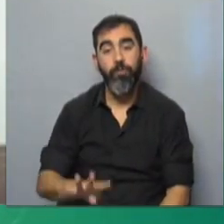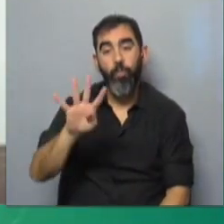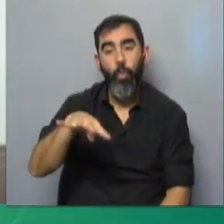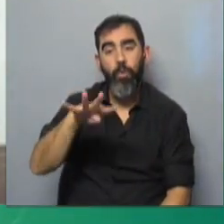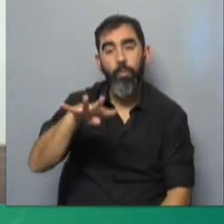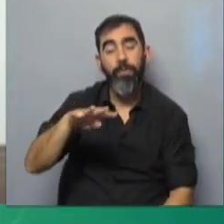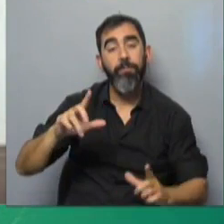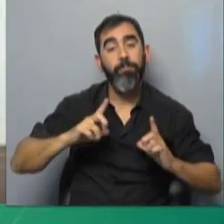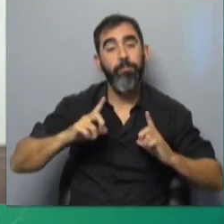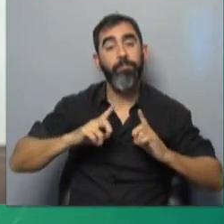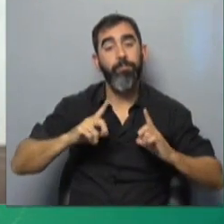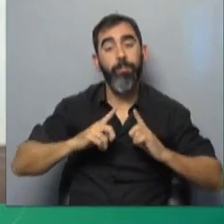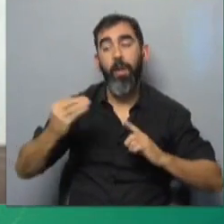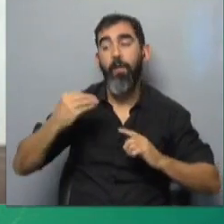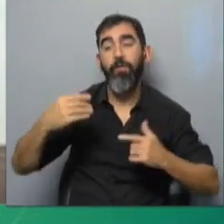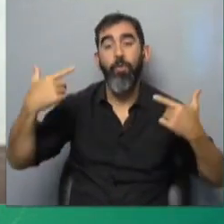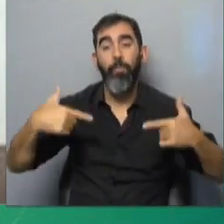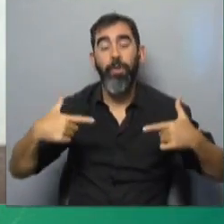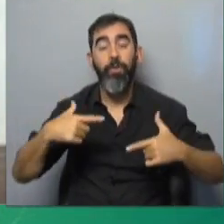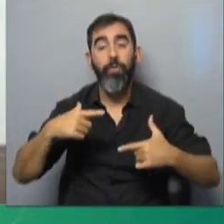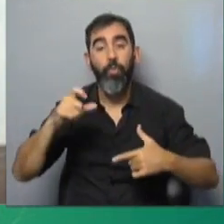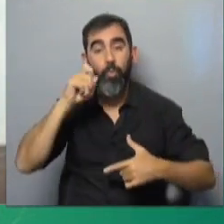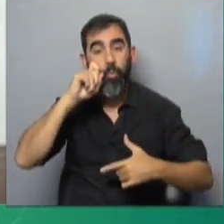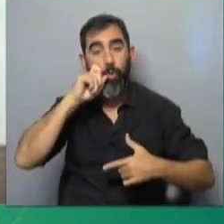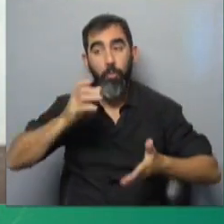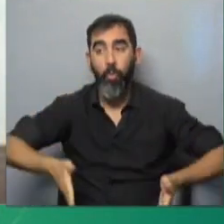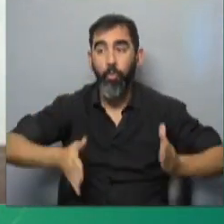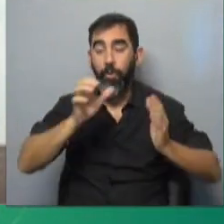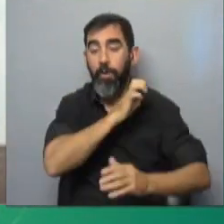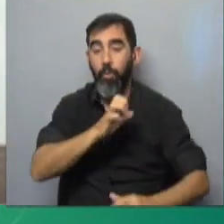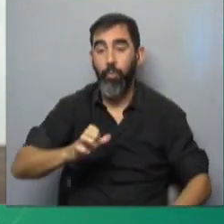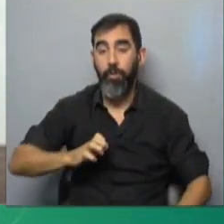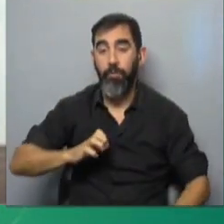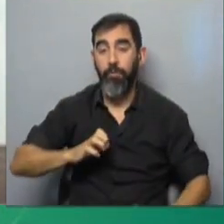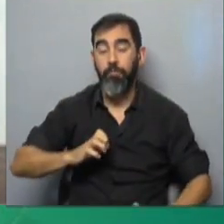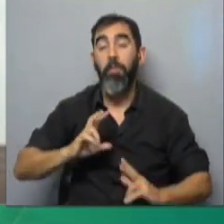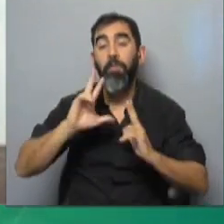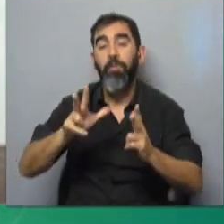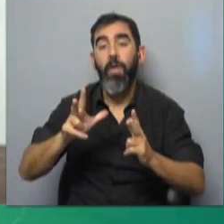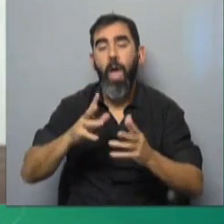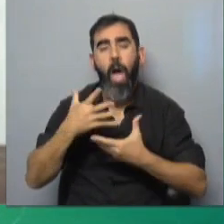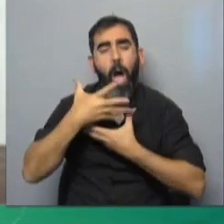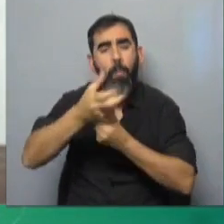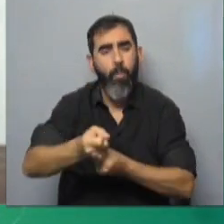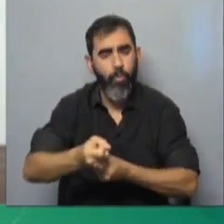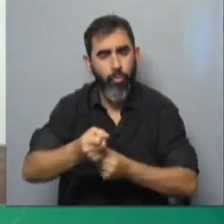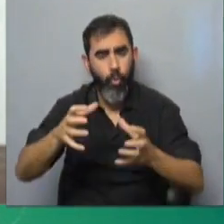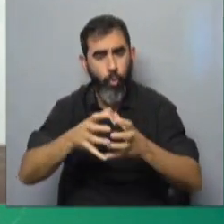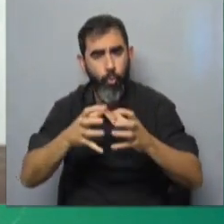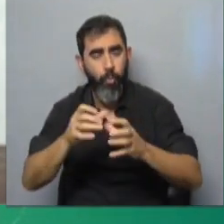estamos esperando el anuncio del ministro Tabaré Viera, que fue en Torre Ejecutiva, que nos decía que iban a haber medidas para el sector.